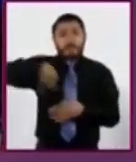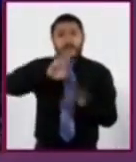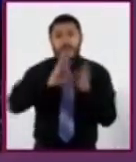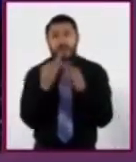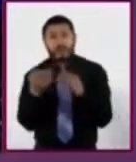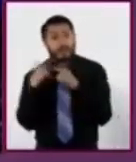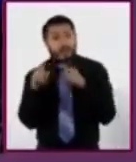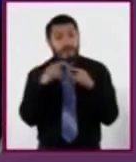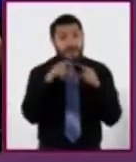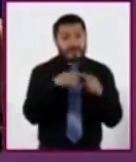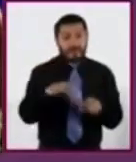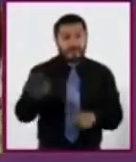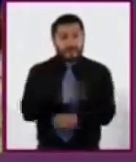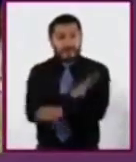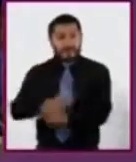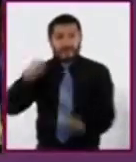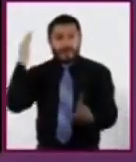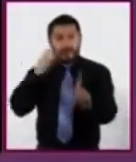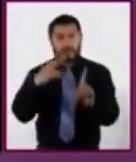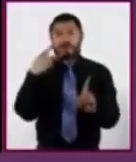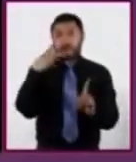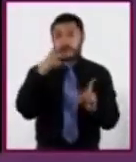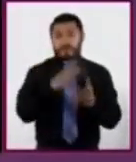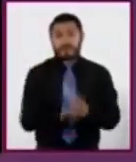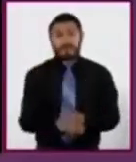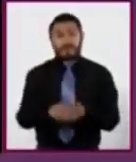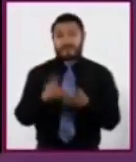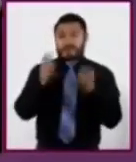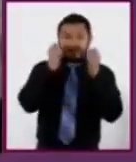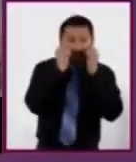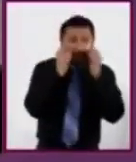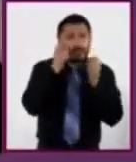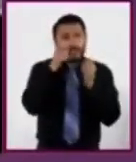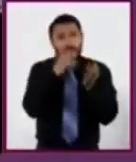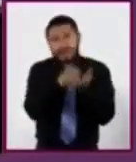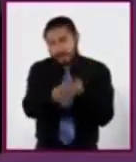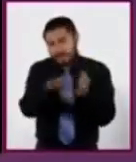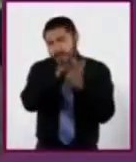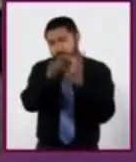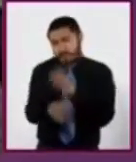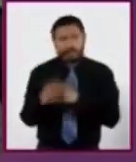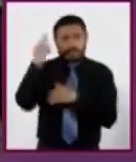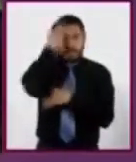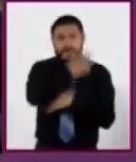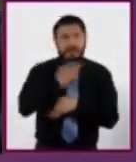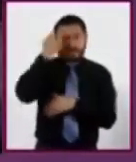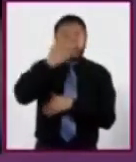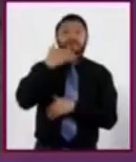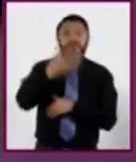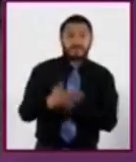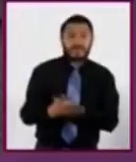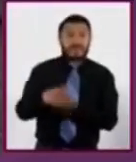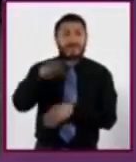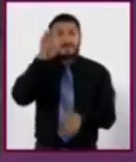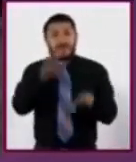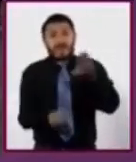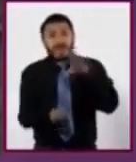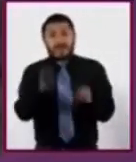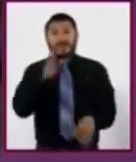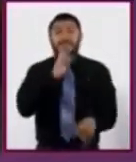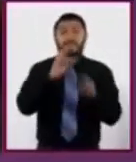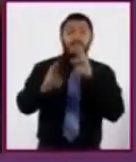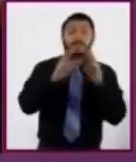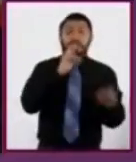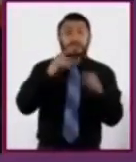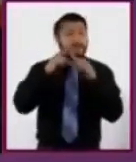convengan más a nuestros objetivos. Aunque una decisión esté bien analizada, no siempre trae los resultados que se